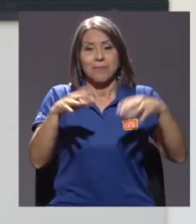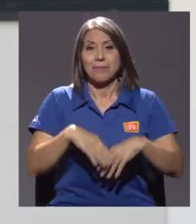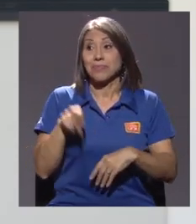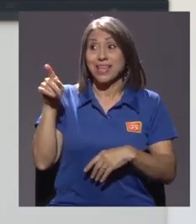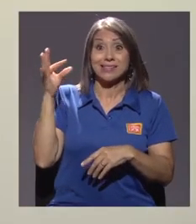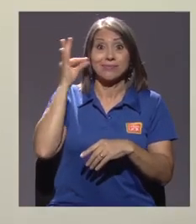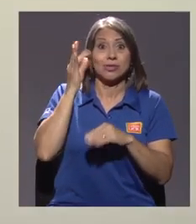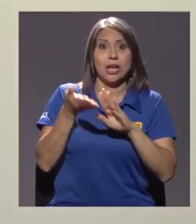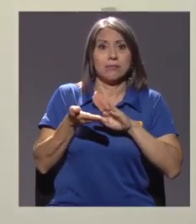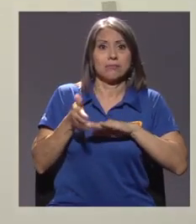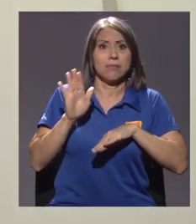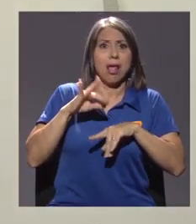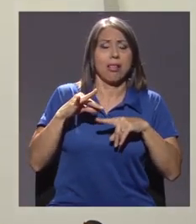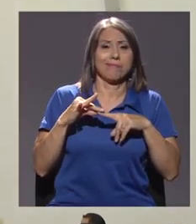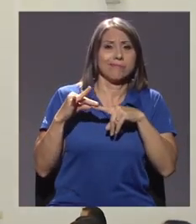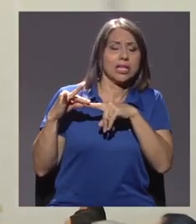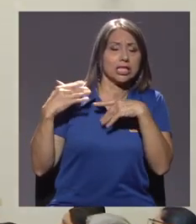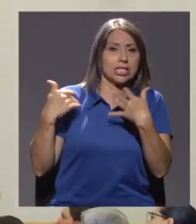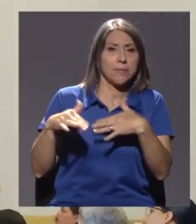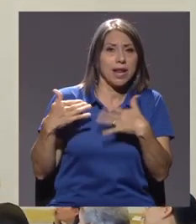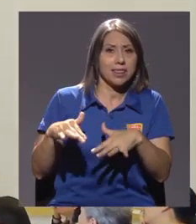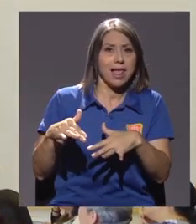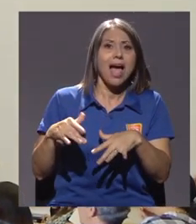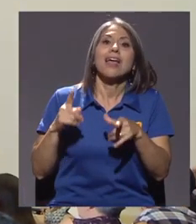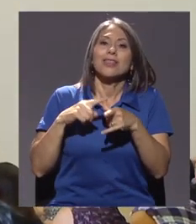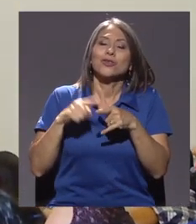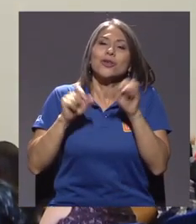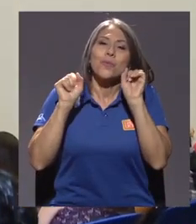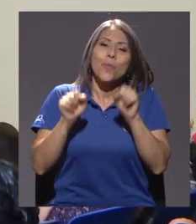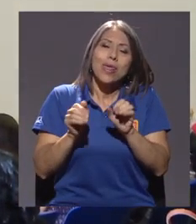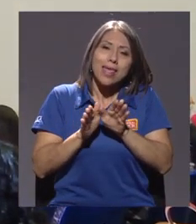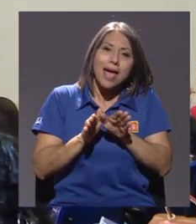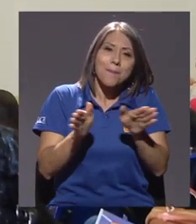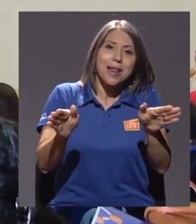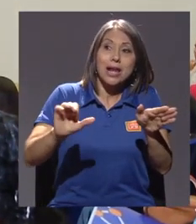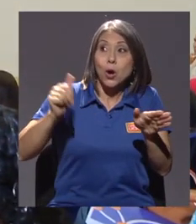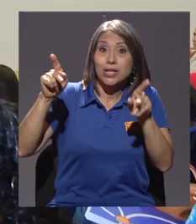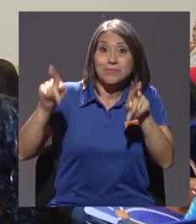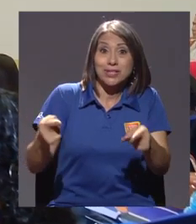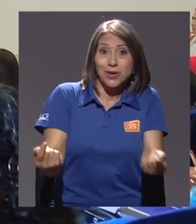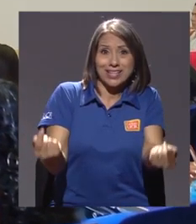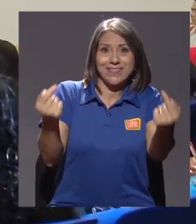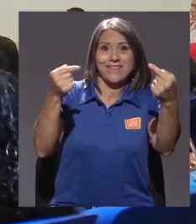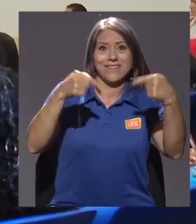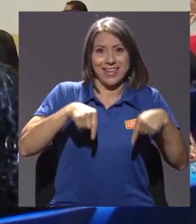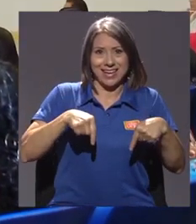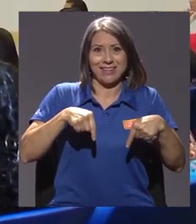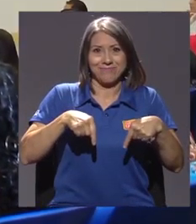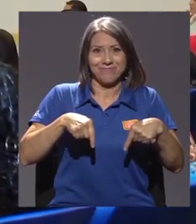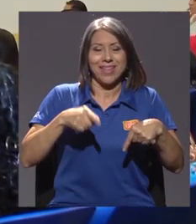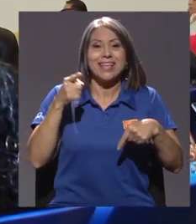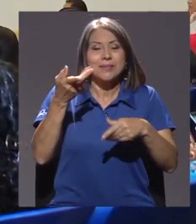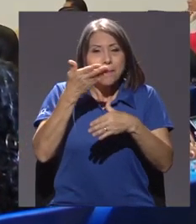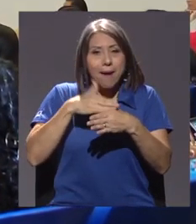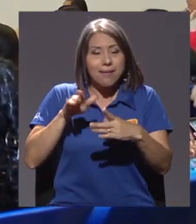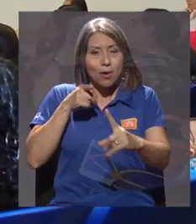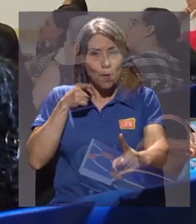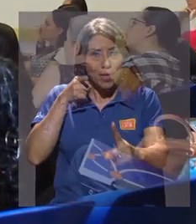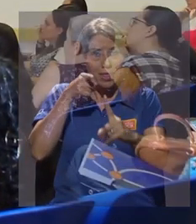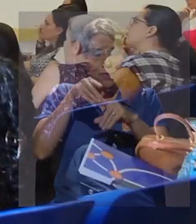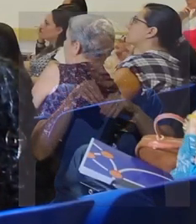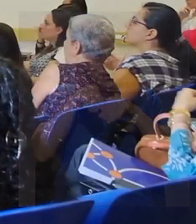experta, poder ampliar y que vengan otras personas fuera de la red, parte de sus objetivos de extensión.